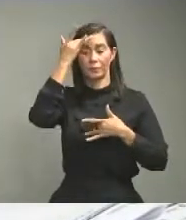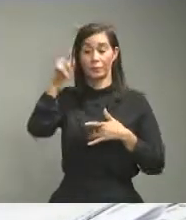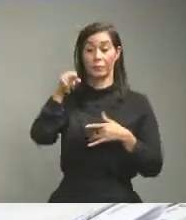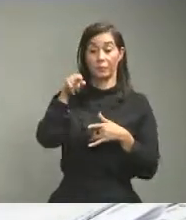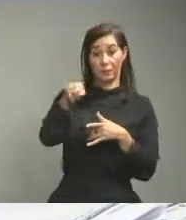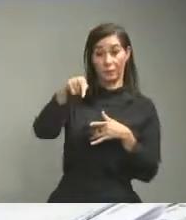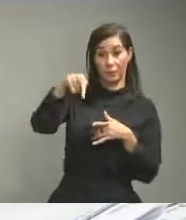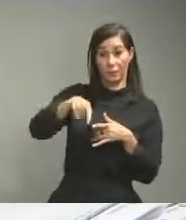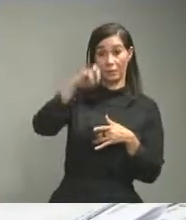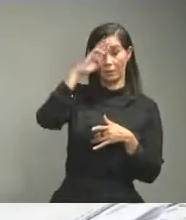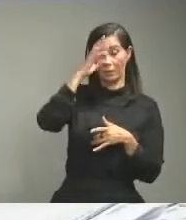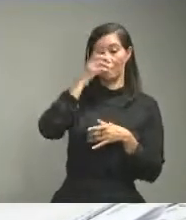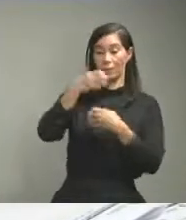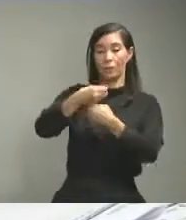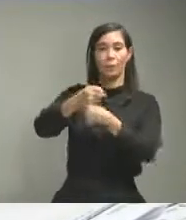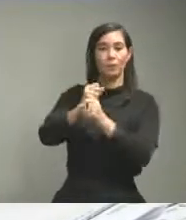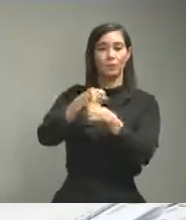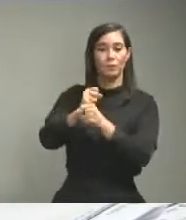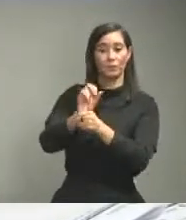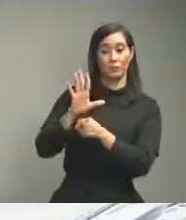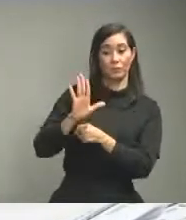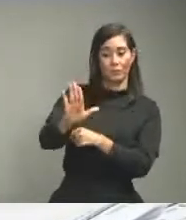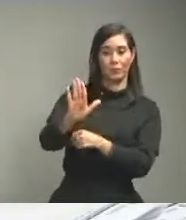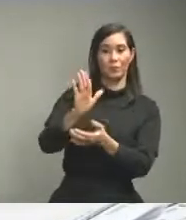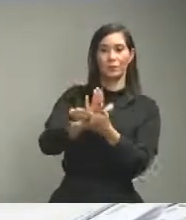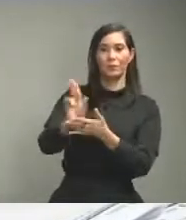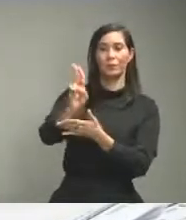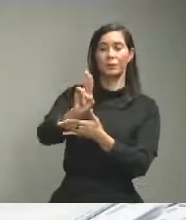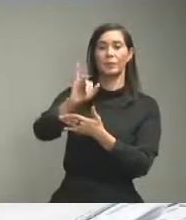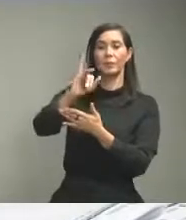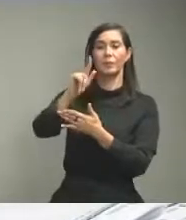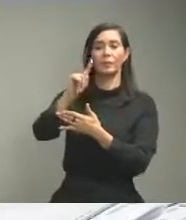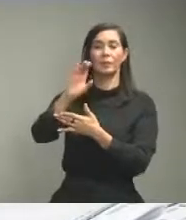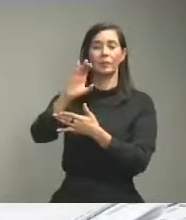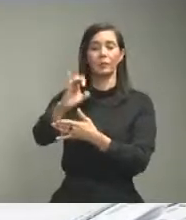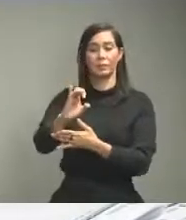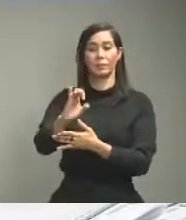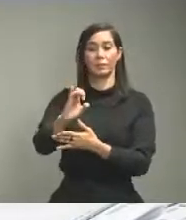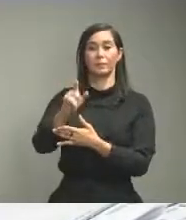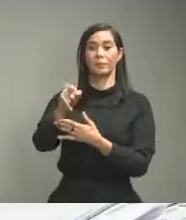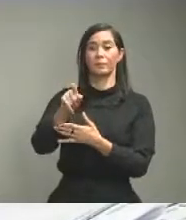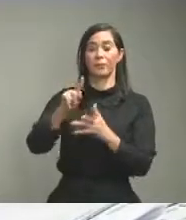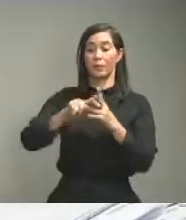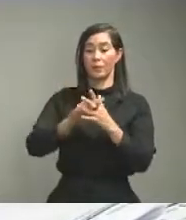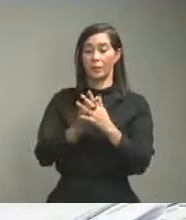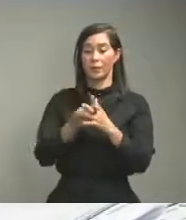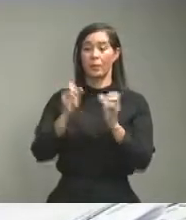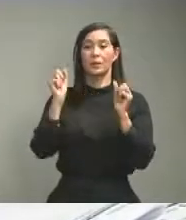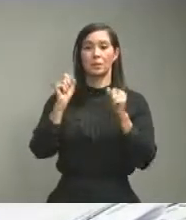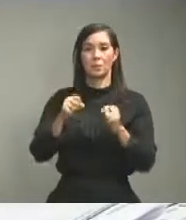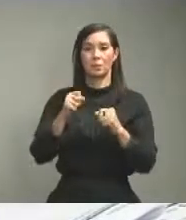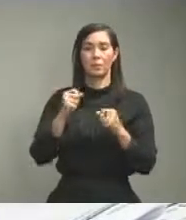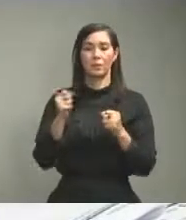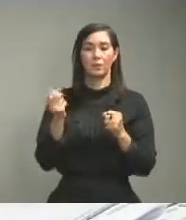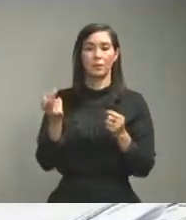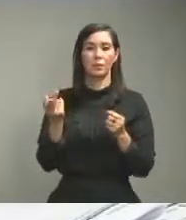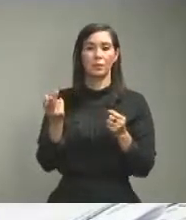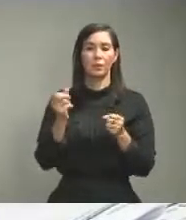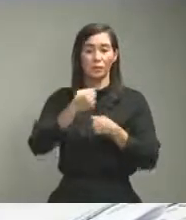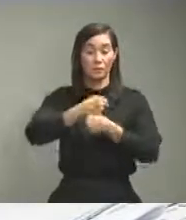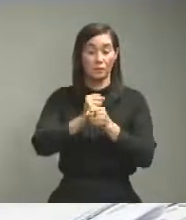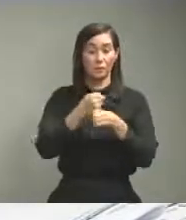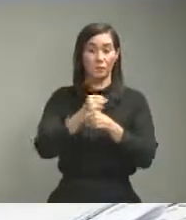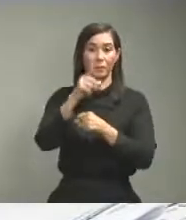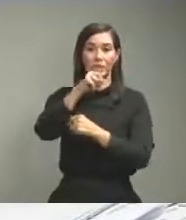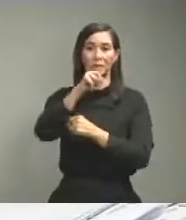ingenieros de esa universidad y que serán inicialmente tienen la capacidad para producir 100